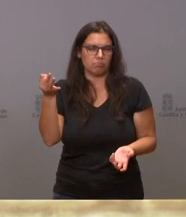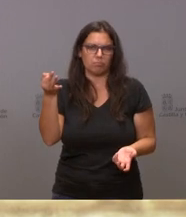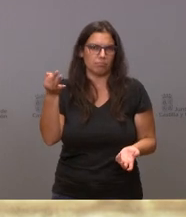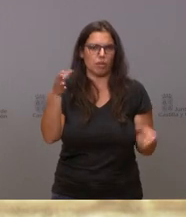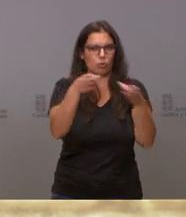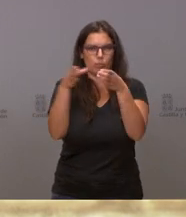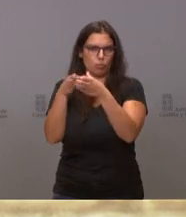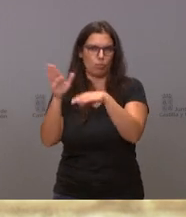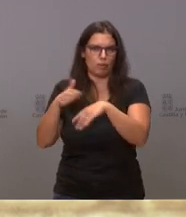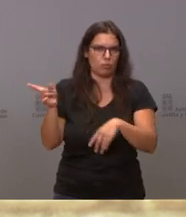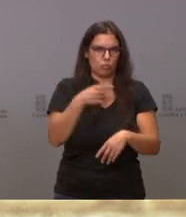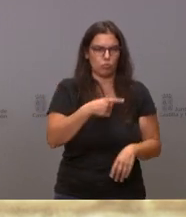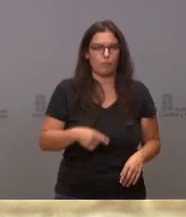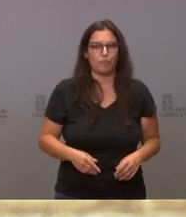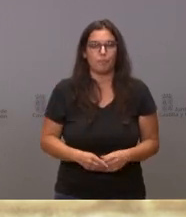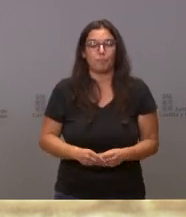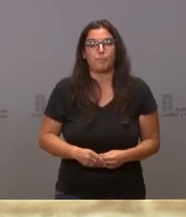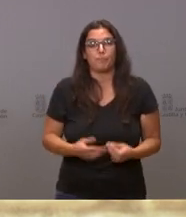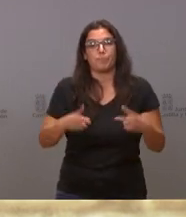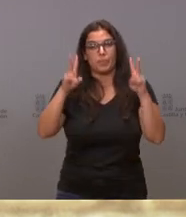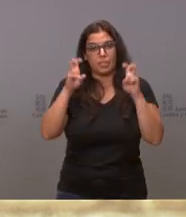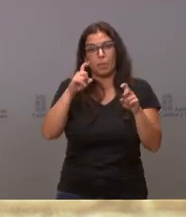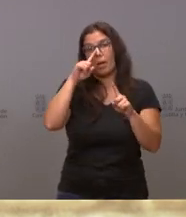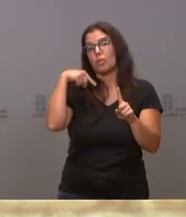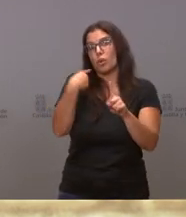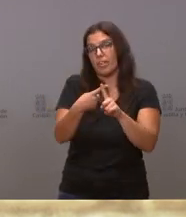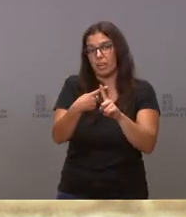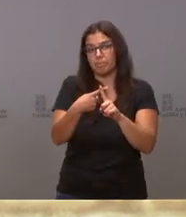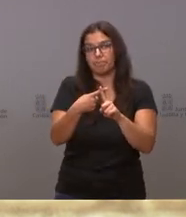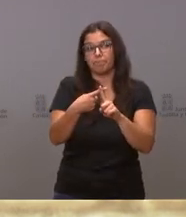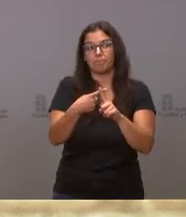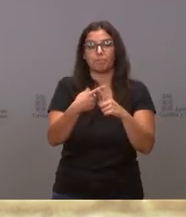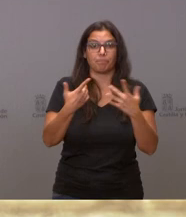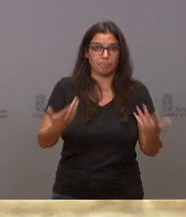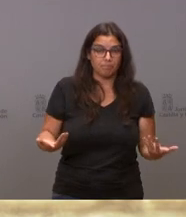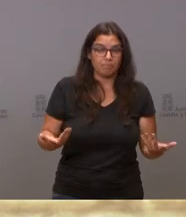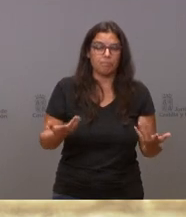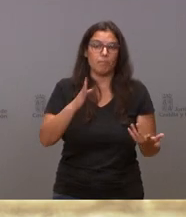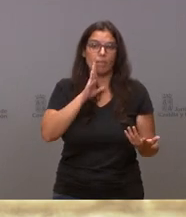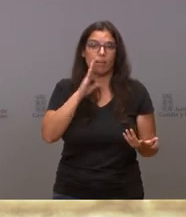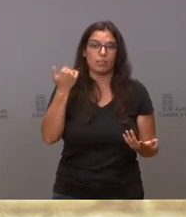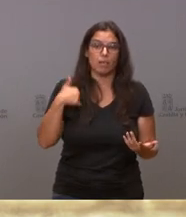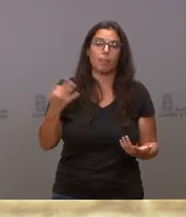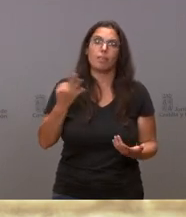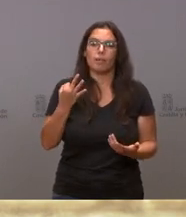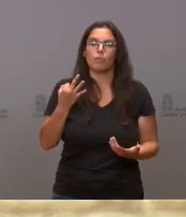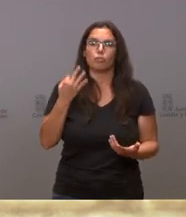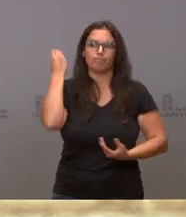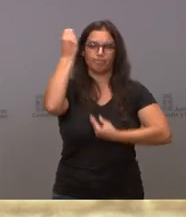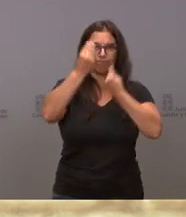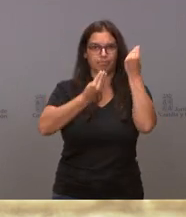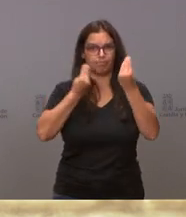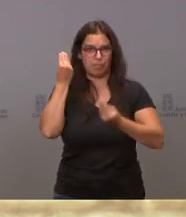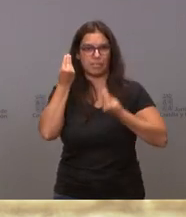grupos parlamentarios. Respecto del año que viene, lo he comentado, tendremos que hacer una reflexión.